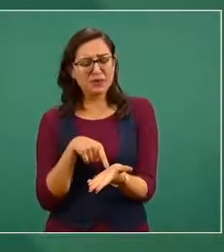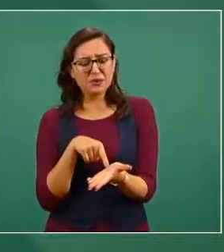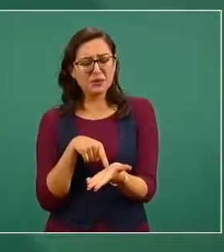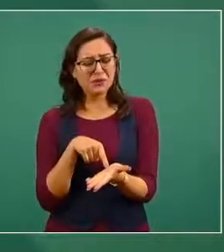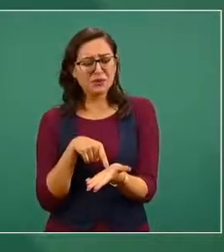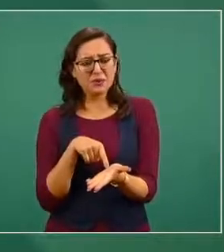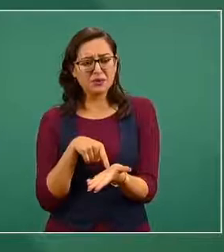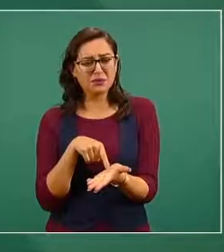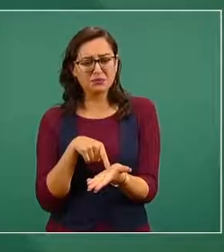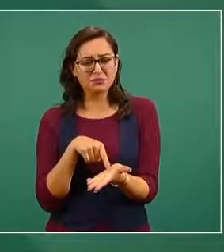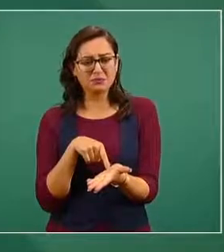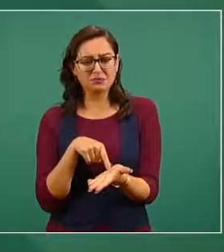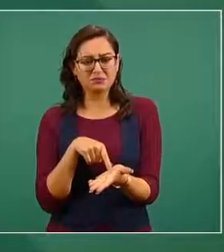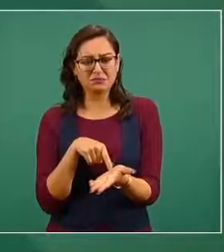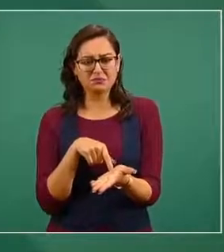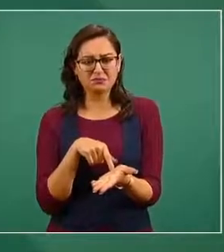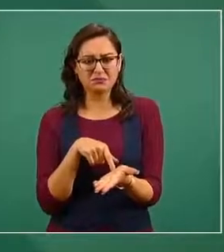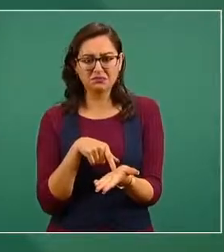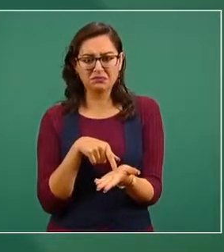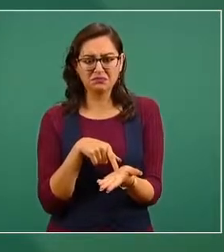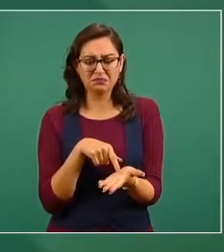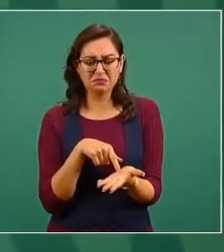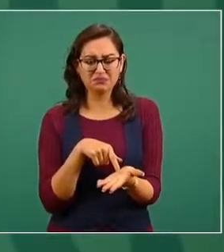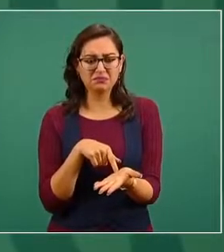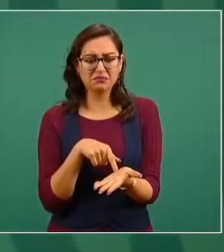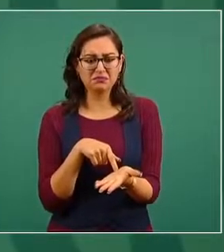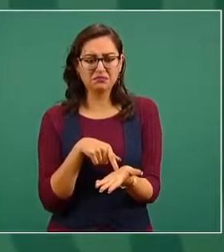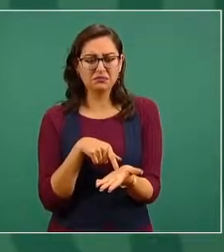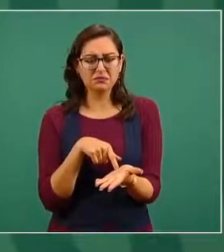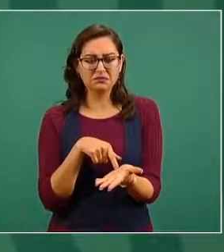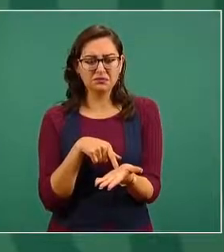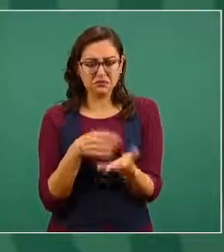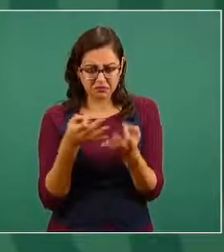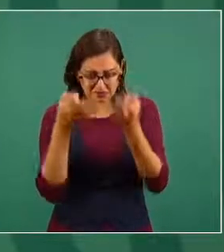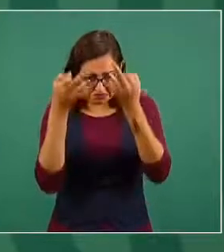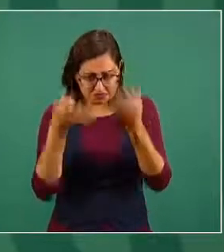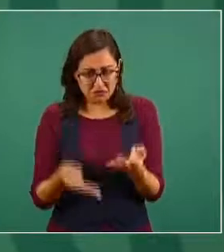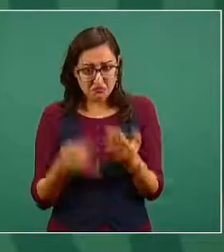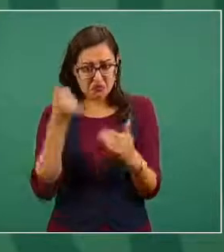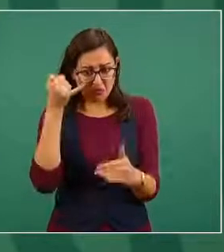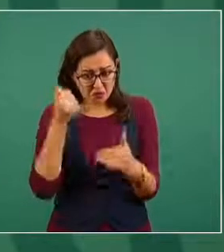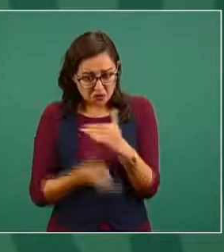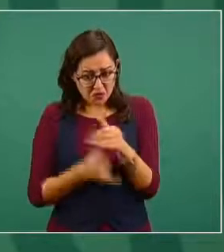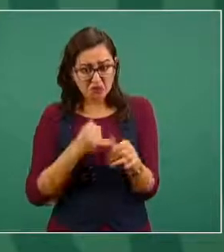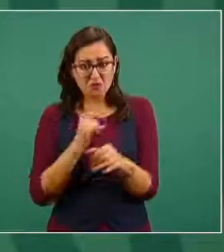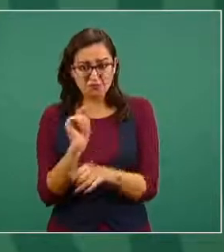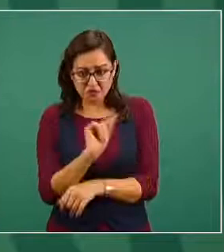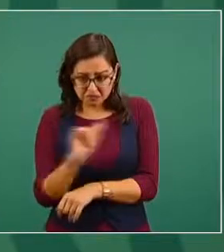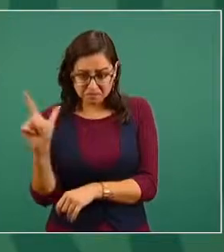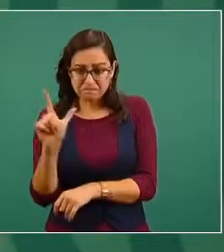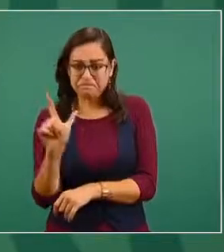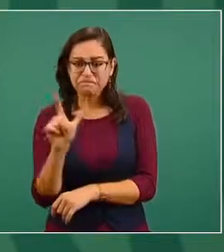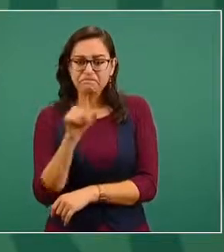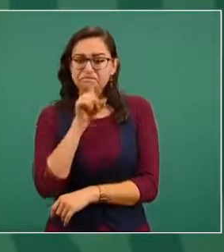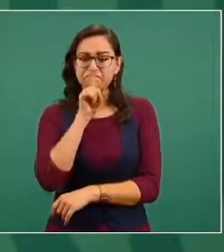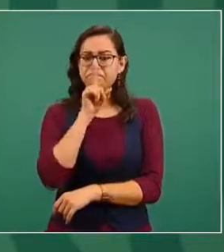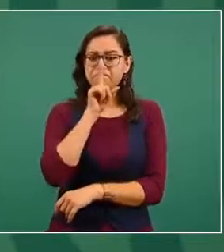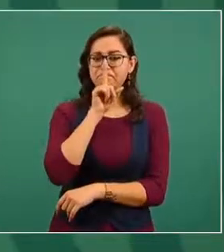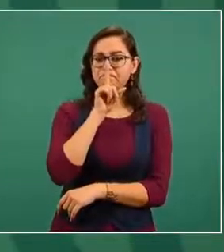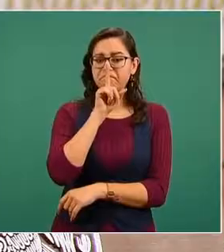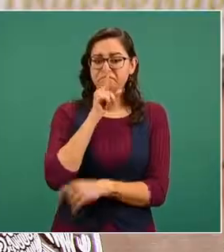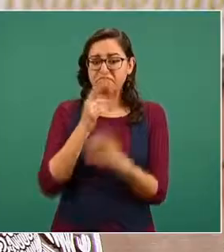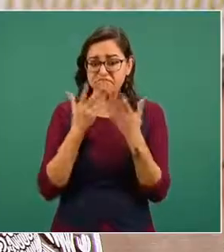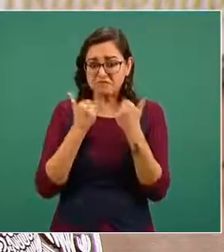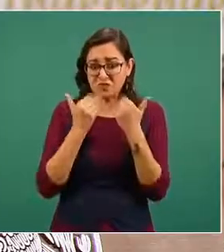fue un buen trabajo o lo que